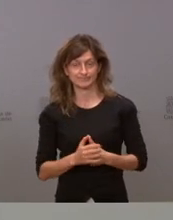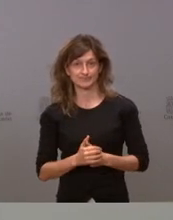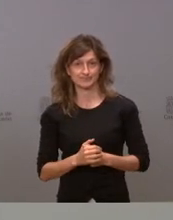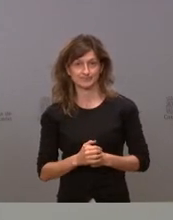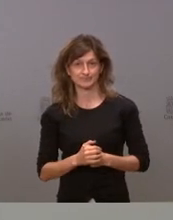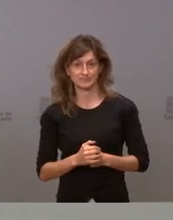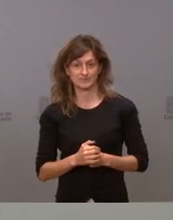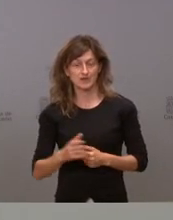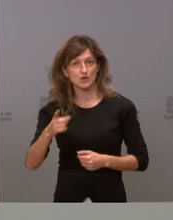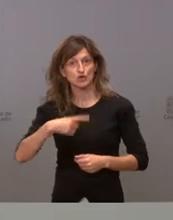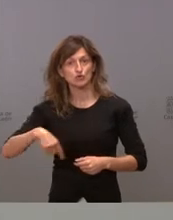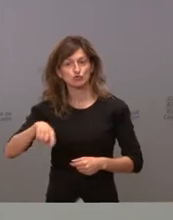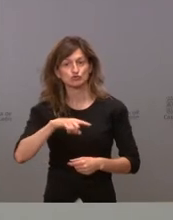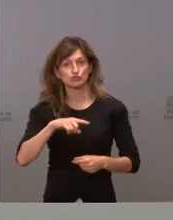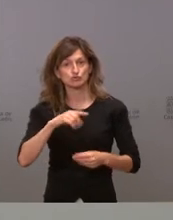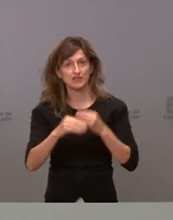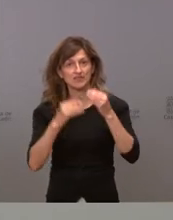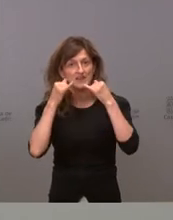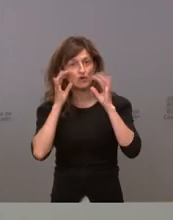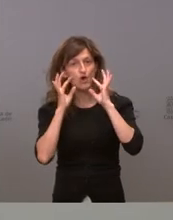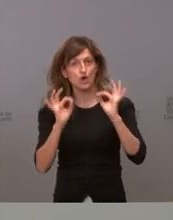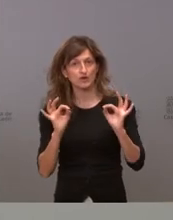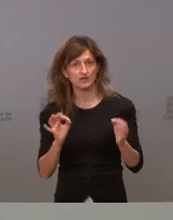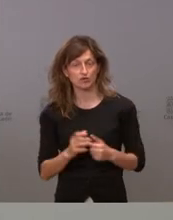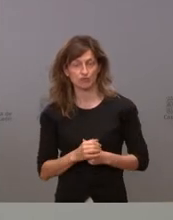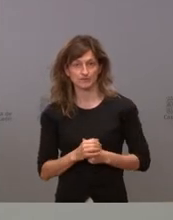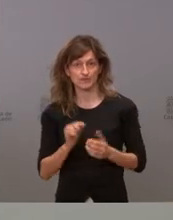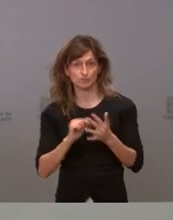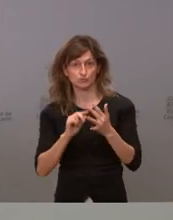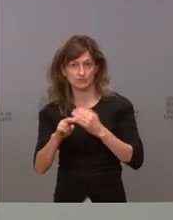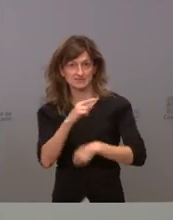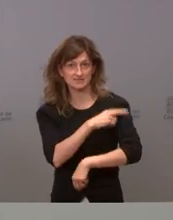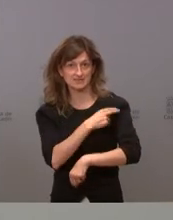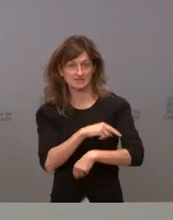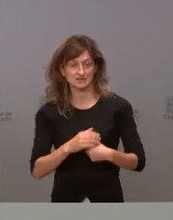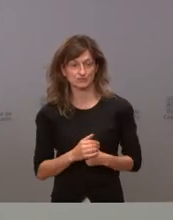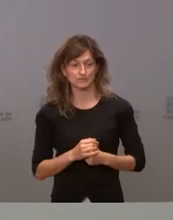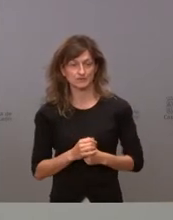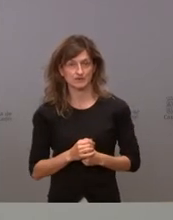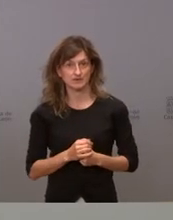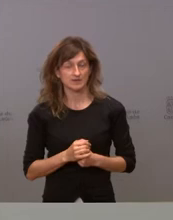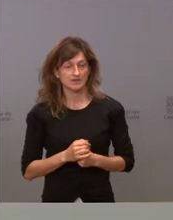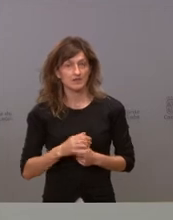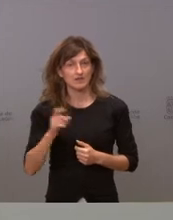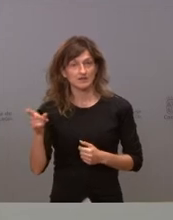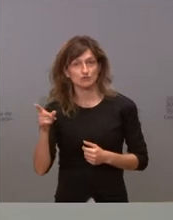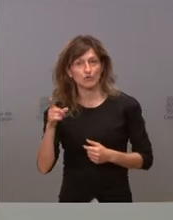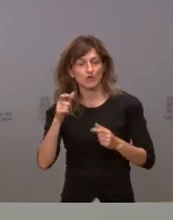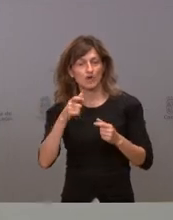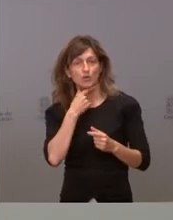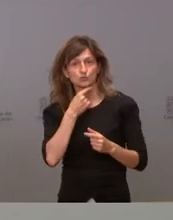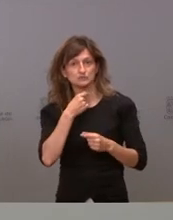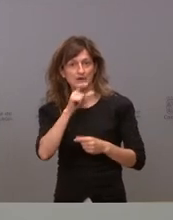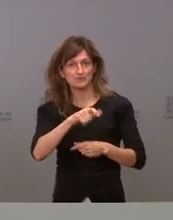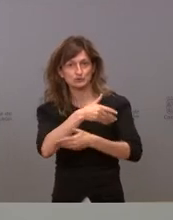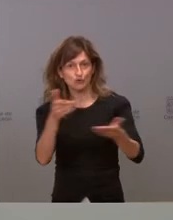que actuar con lógica desde el punto de vista sanitario es verdad que esto es muy popular esto es una ocurrencia más esto